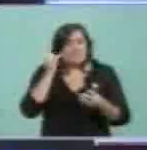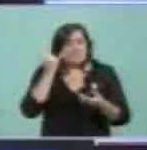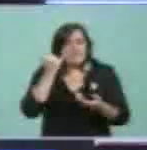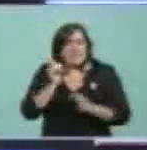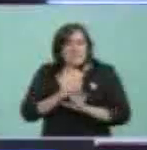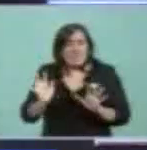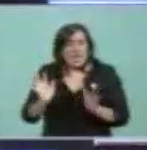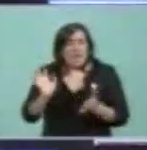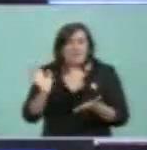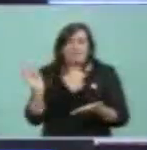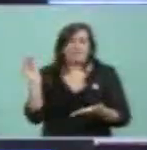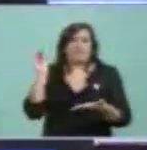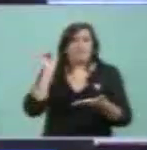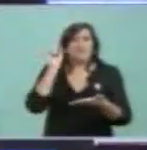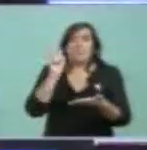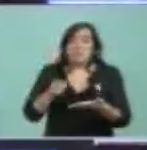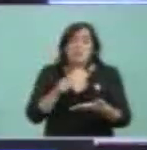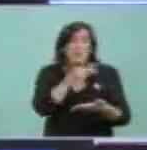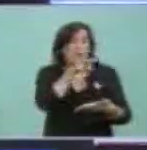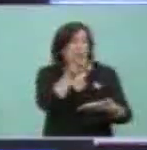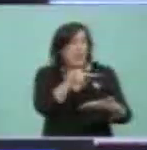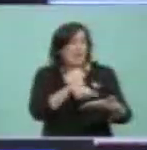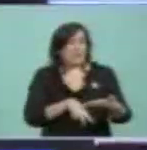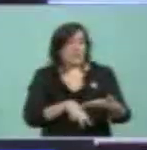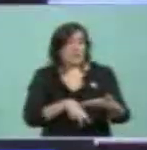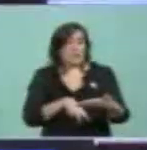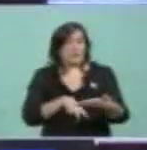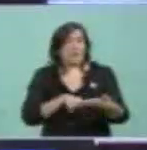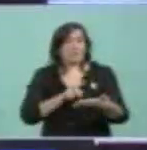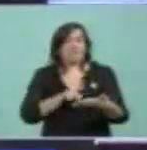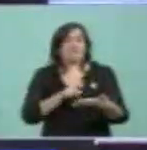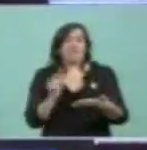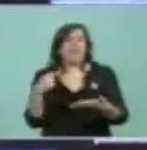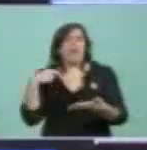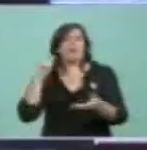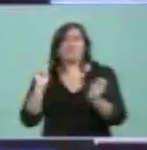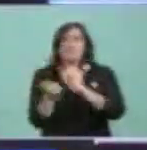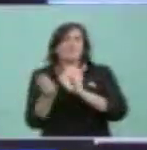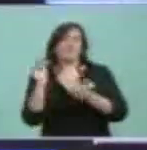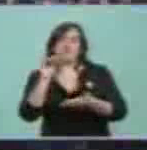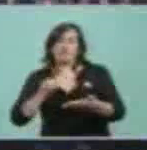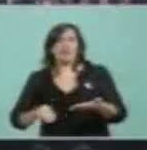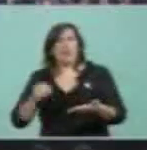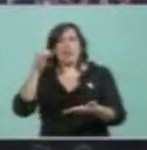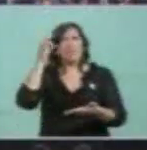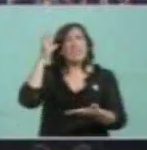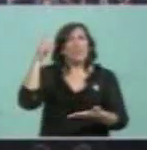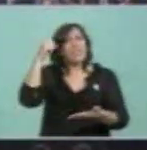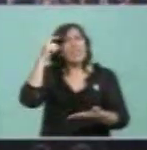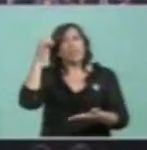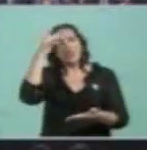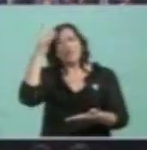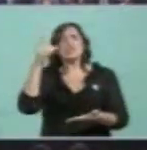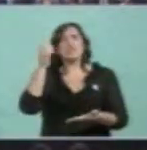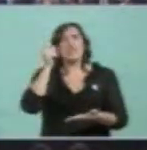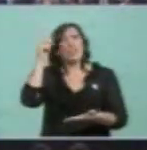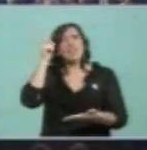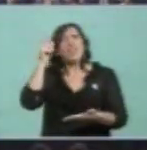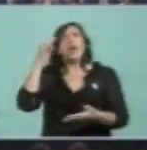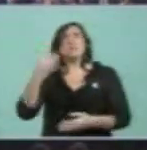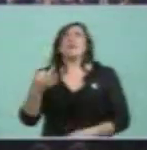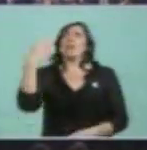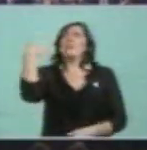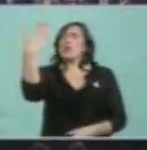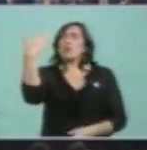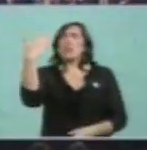escritas en ese papel que él leyó al otro día. Pero que lo que es más importante fue algo más que un discurso, porque